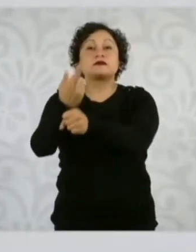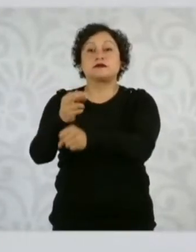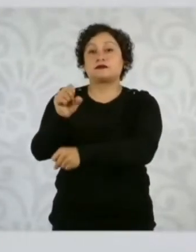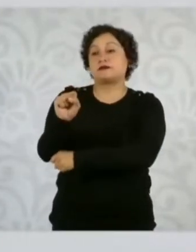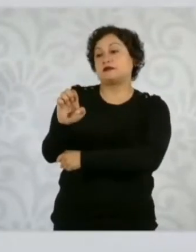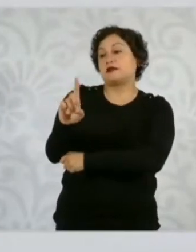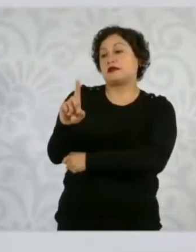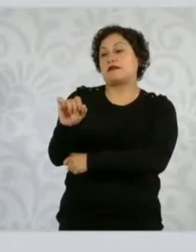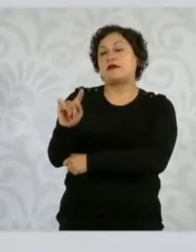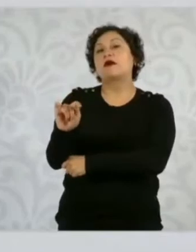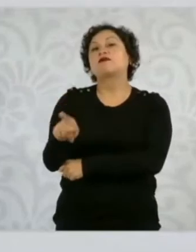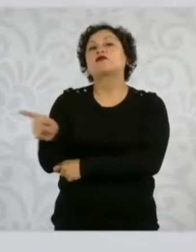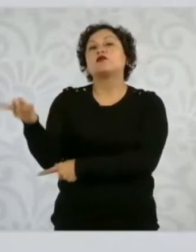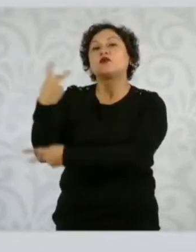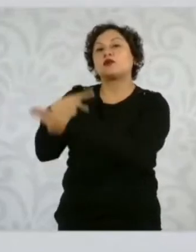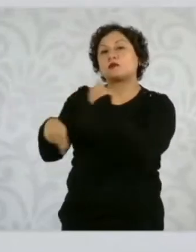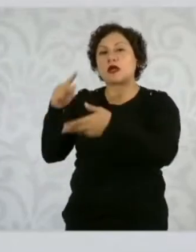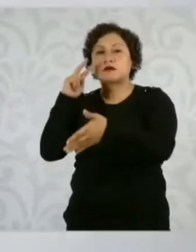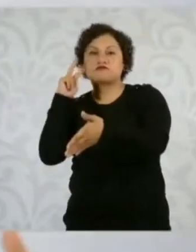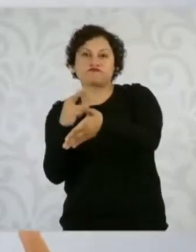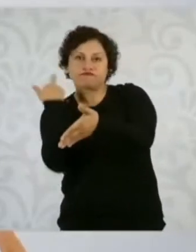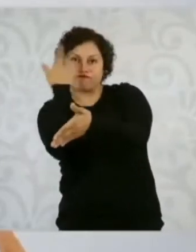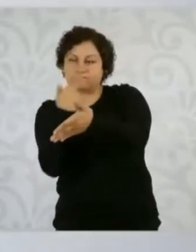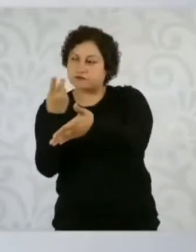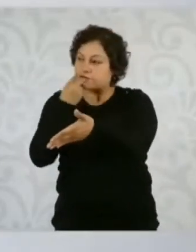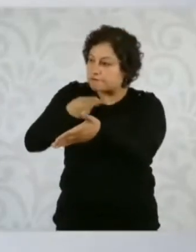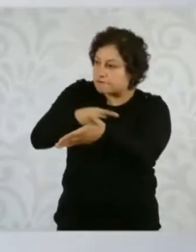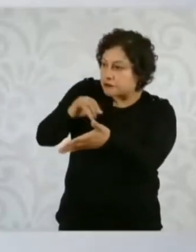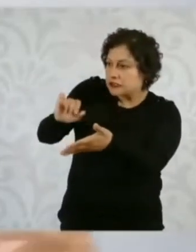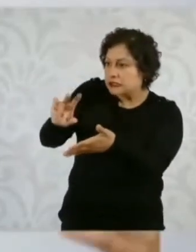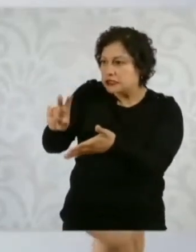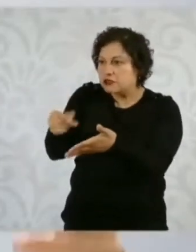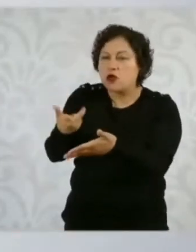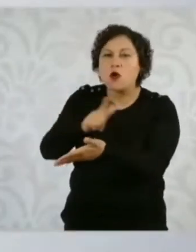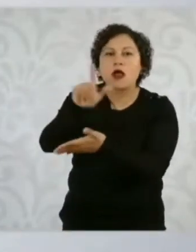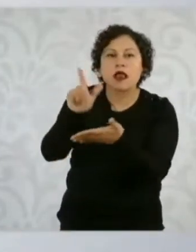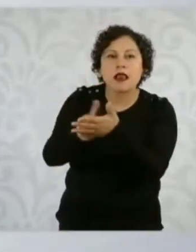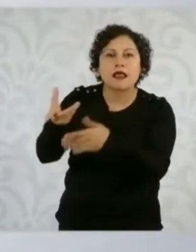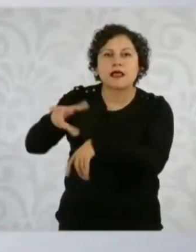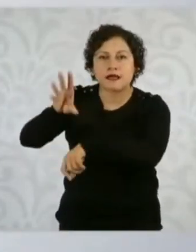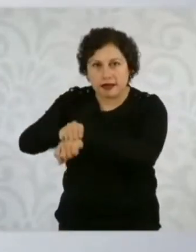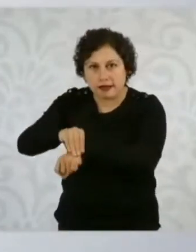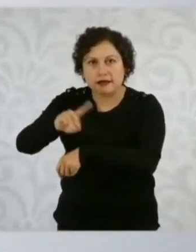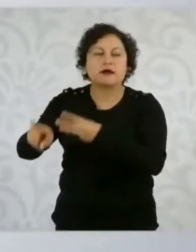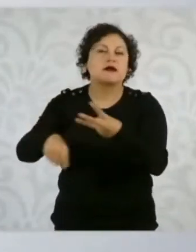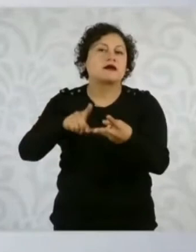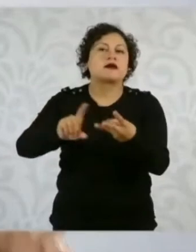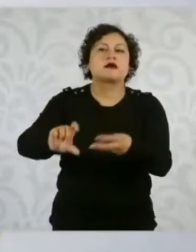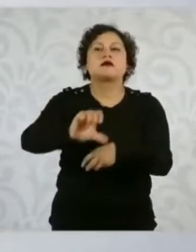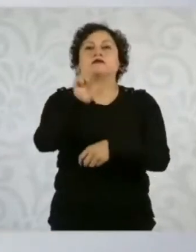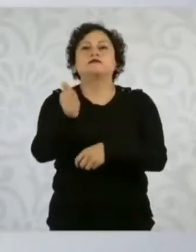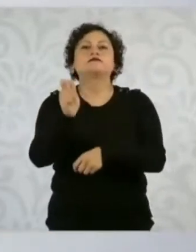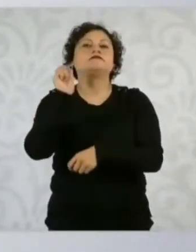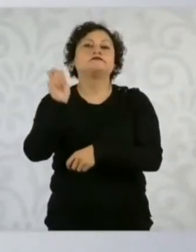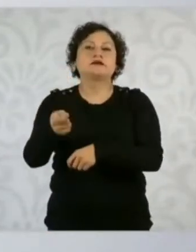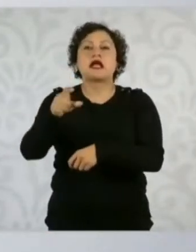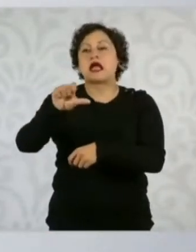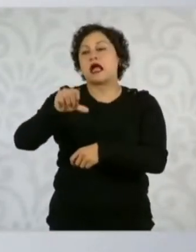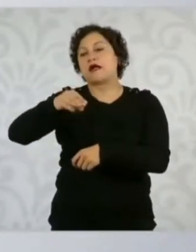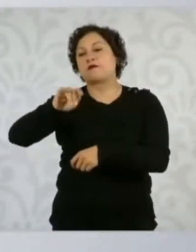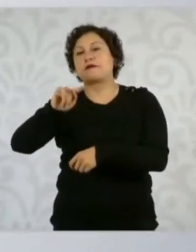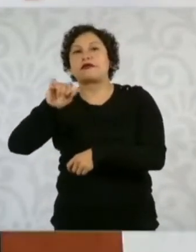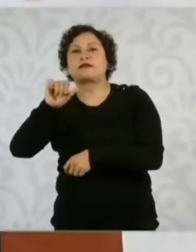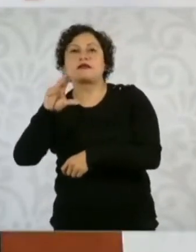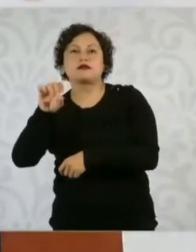vía, Medio Ambiente dio su autorización para que puedan iniciar los estudios, Secretaría de